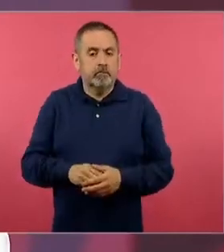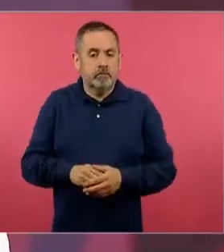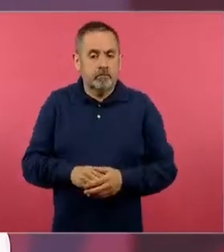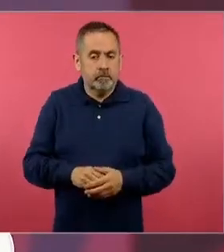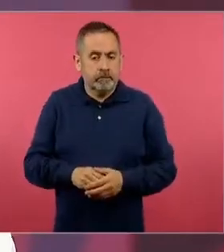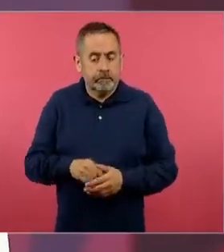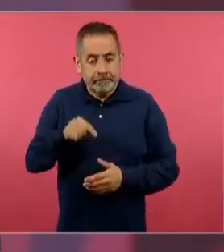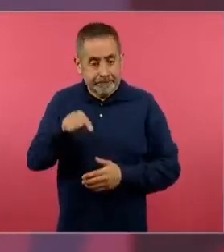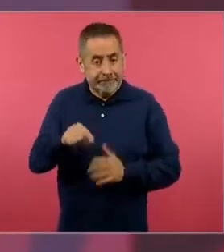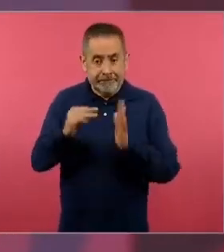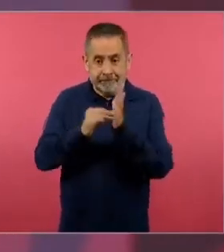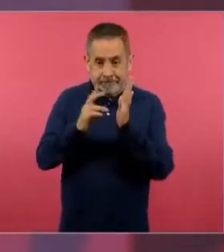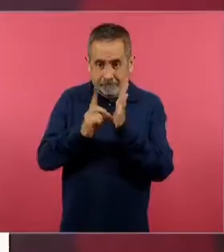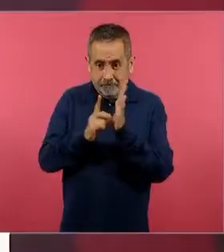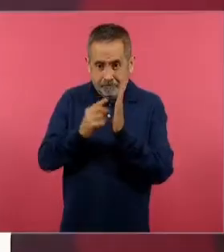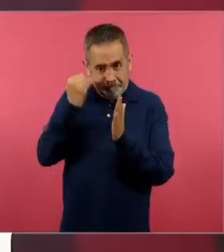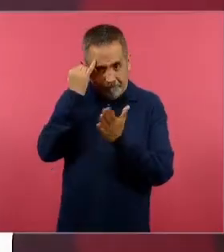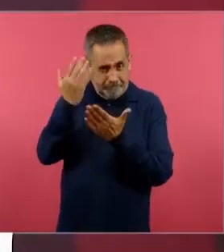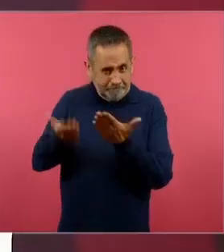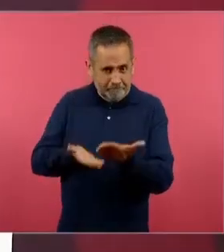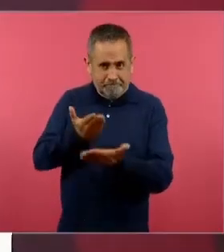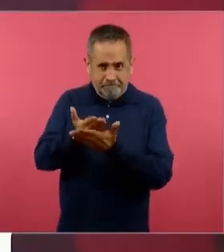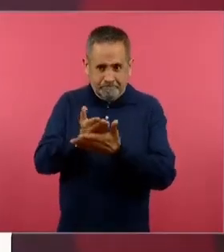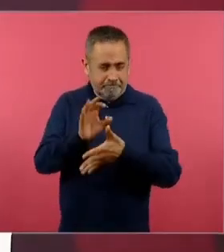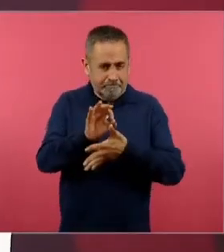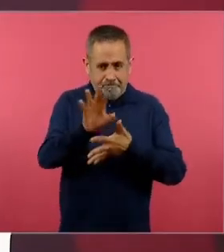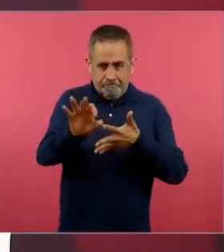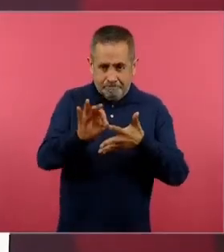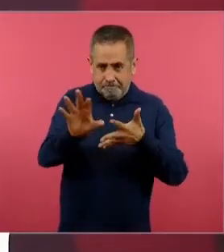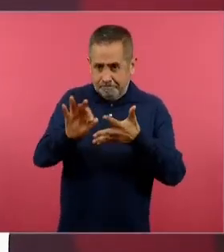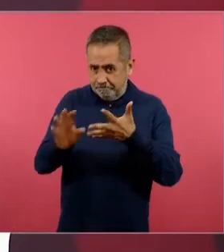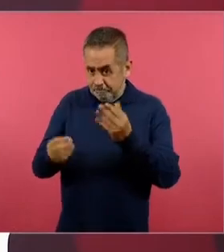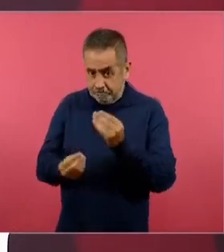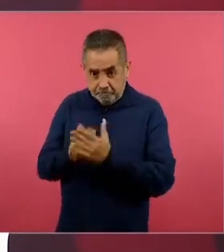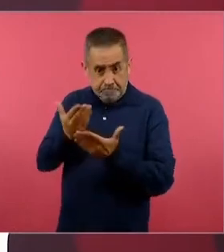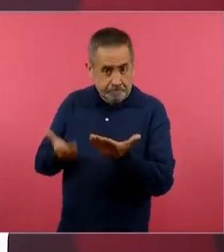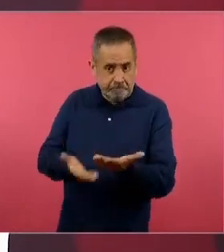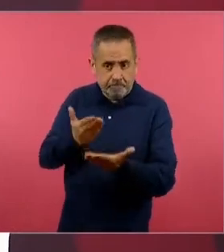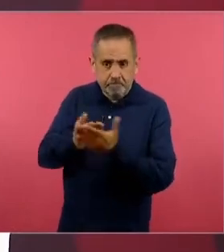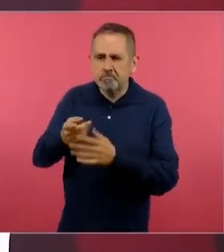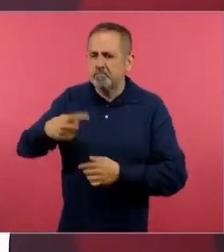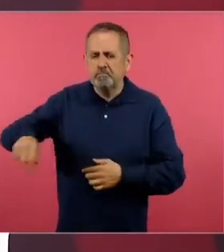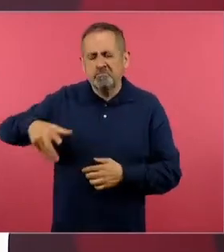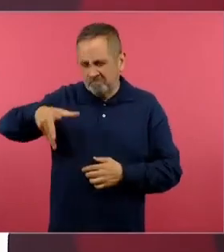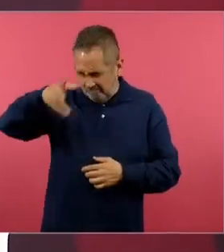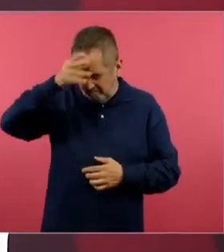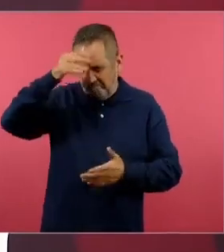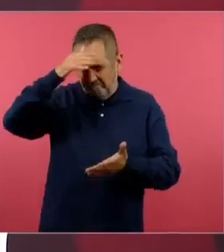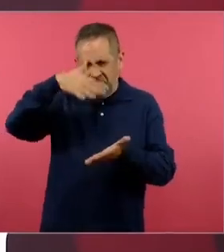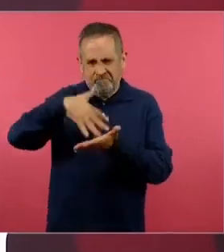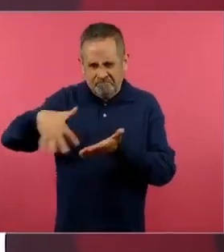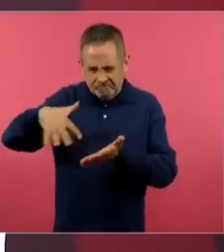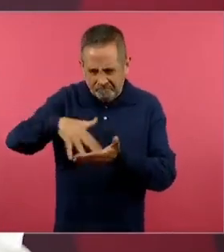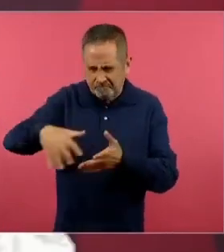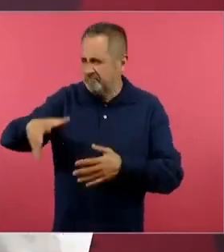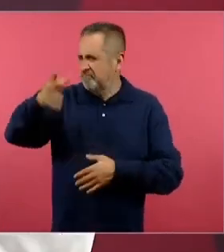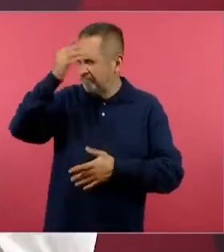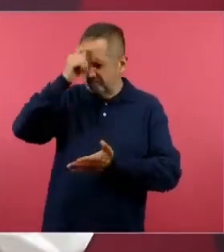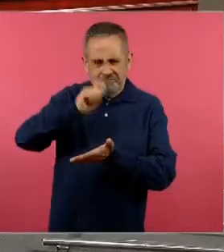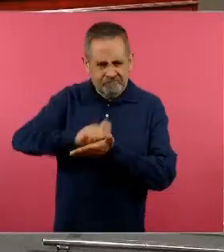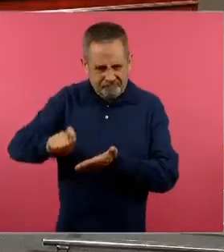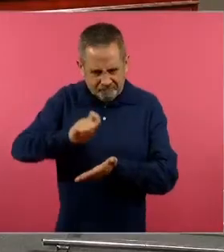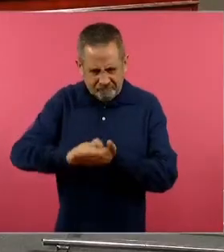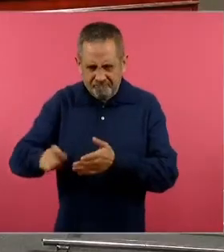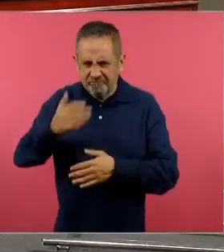método de esta propuesta pedagógica sus hijos aprenden a leer sus hijos aprenden a escribir hay un